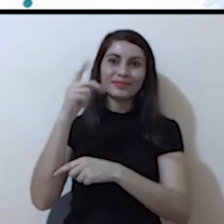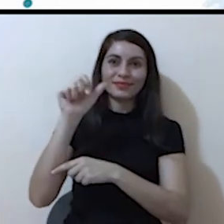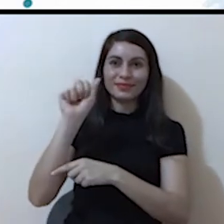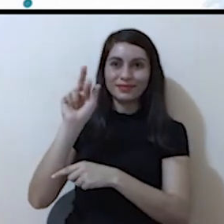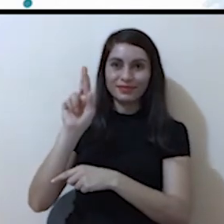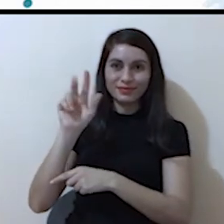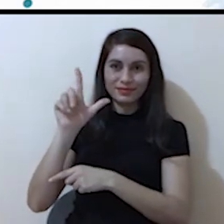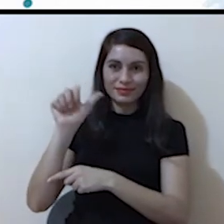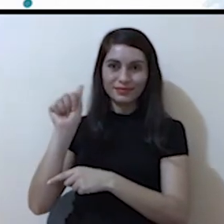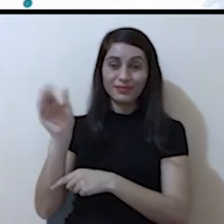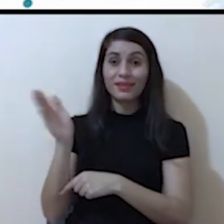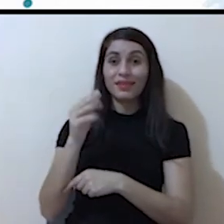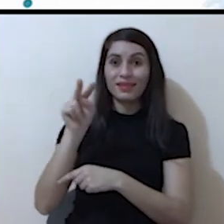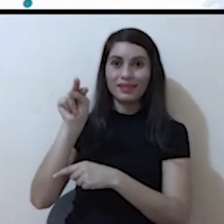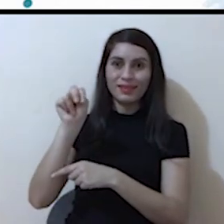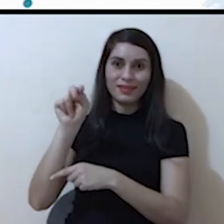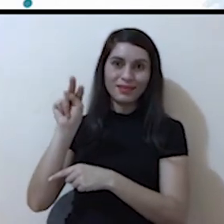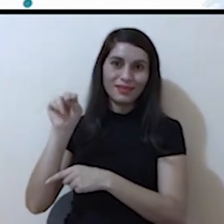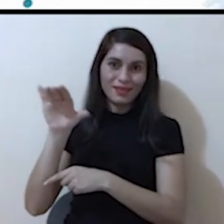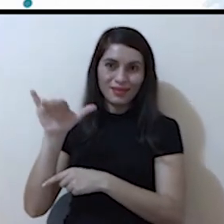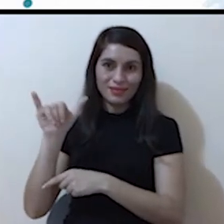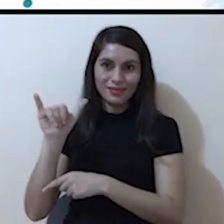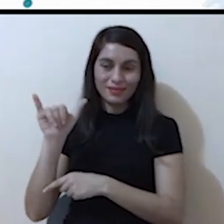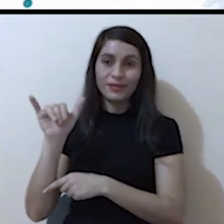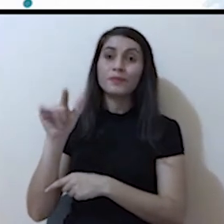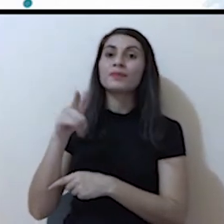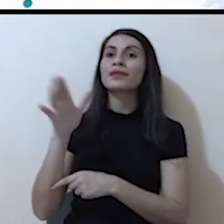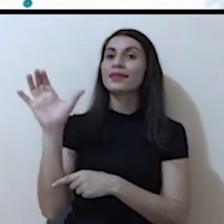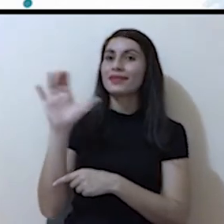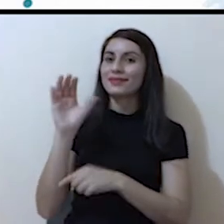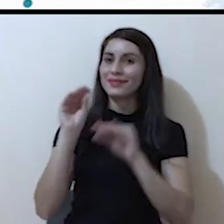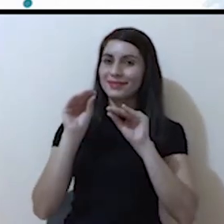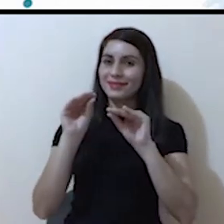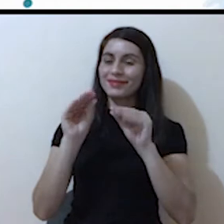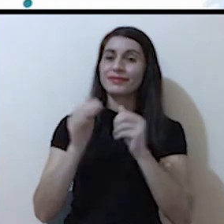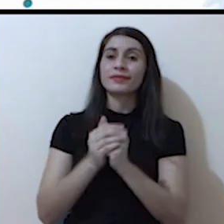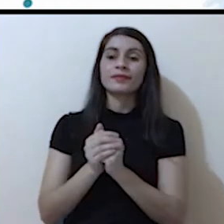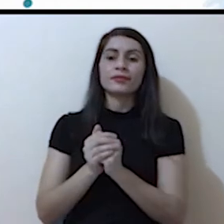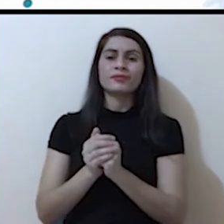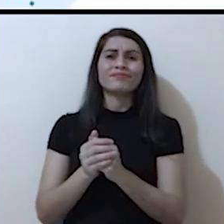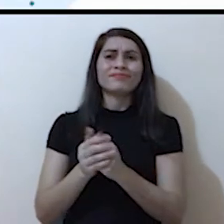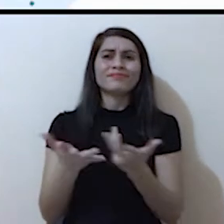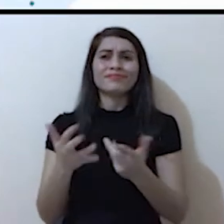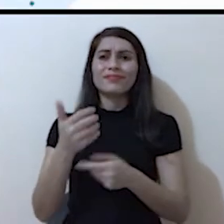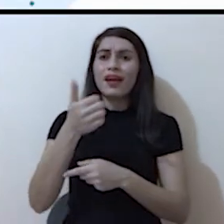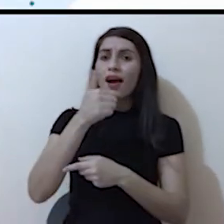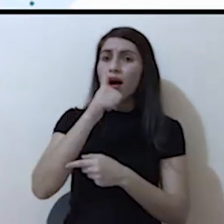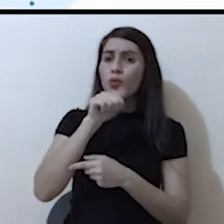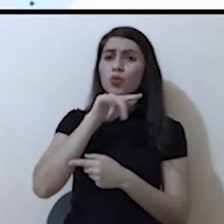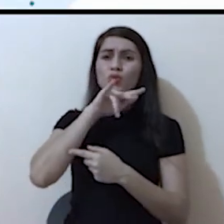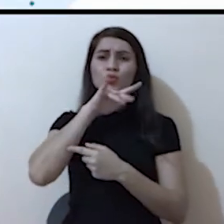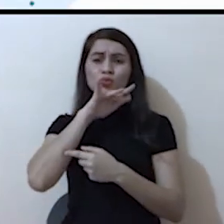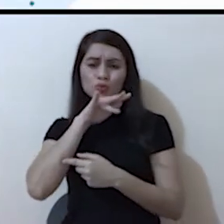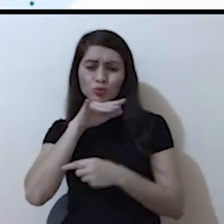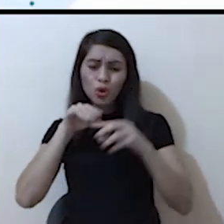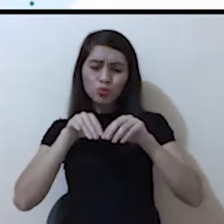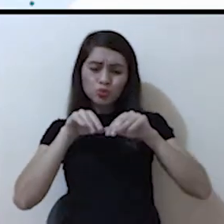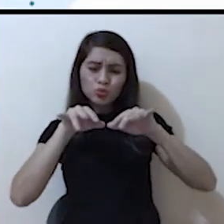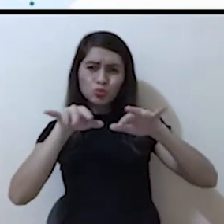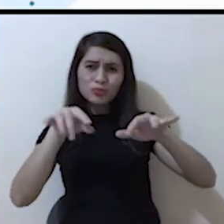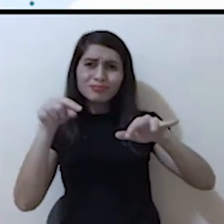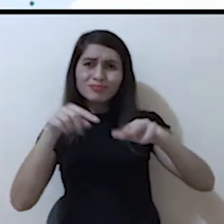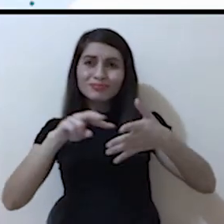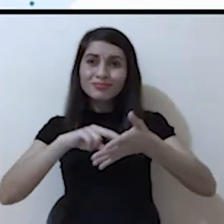Hernández. Comenzaremos por definir qué es la contaminación del agua o a qué nos